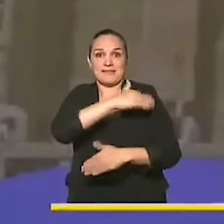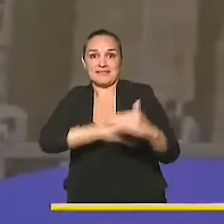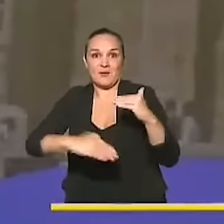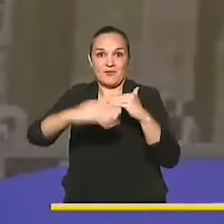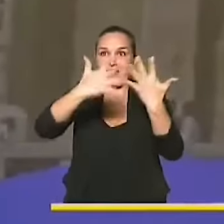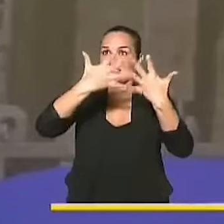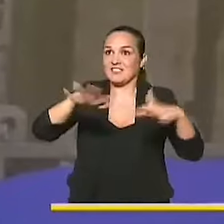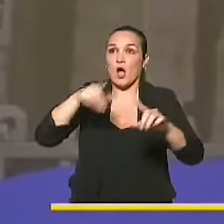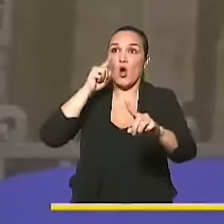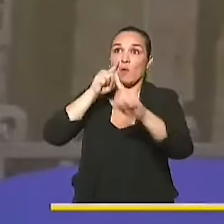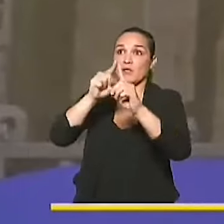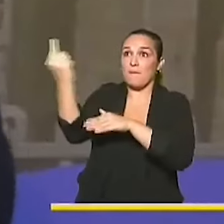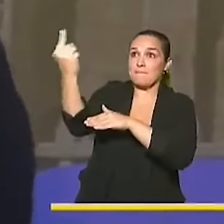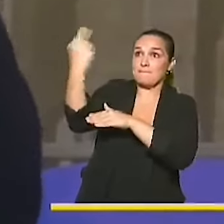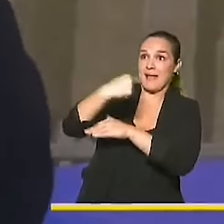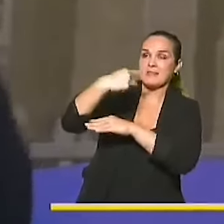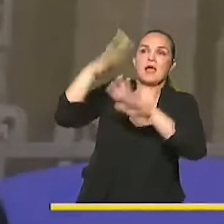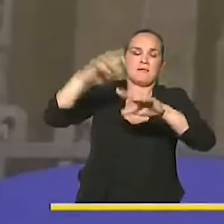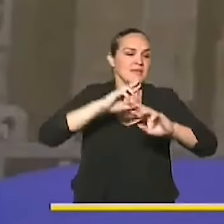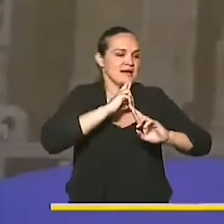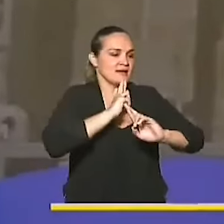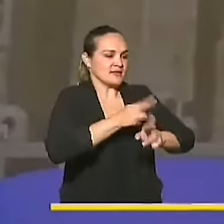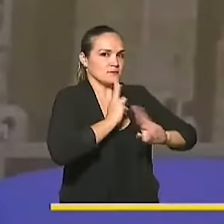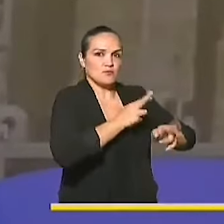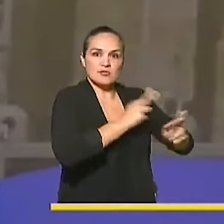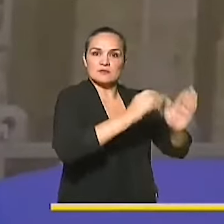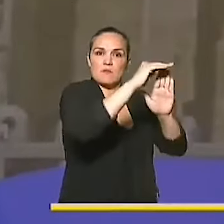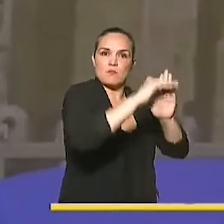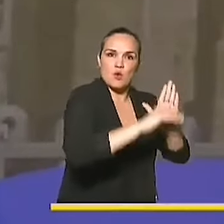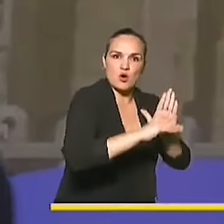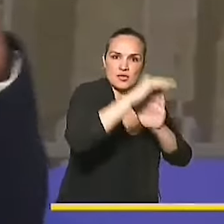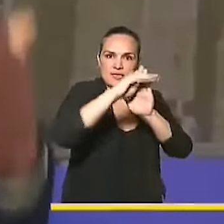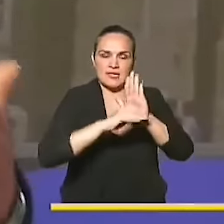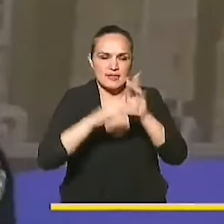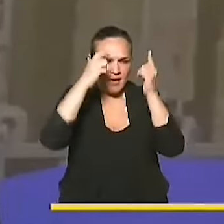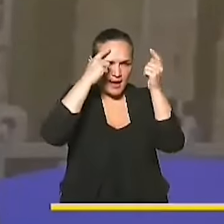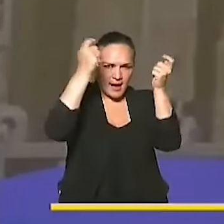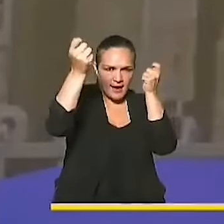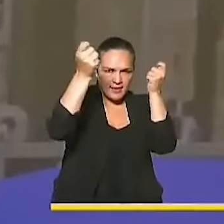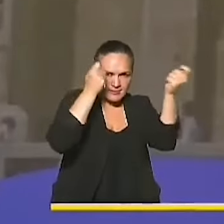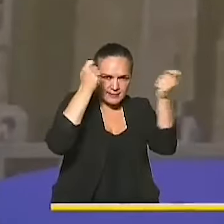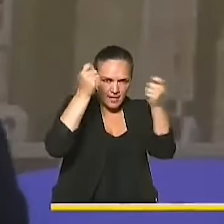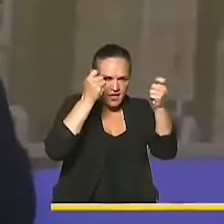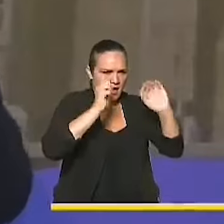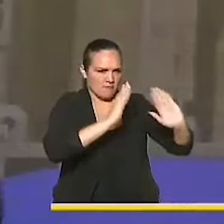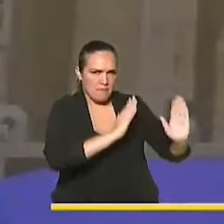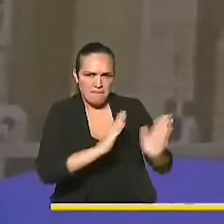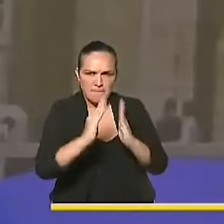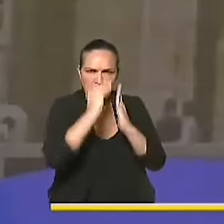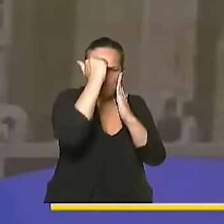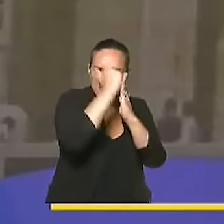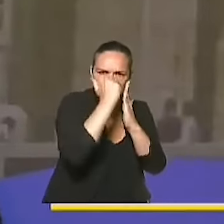respuestas a partir de políticas estratégicas, a partir de